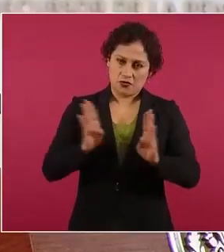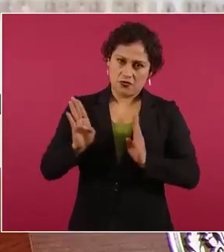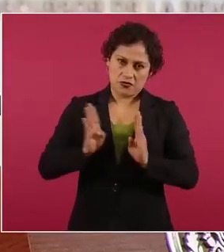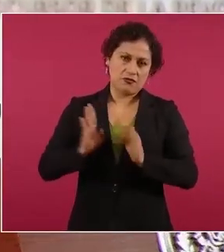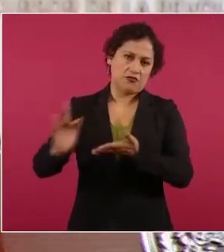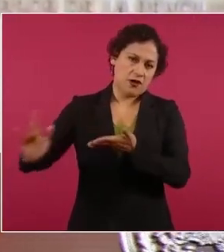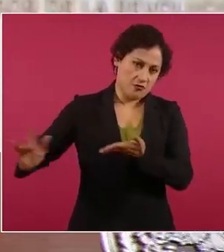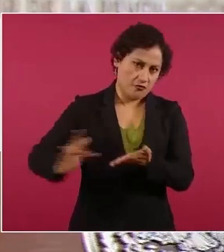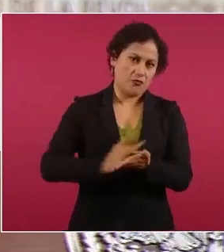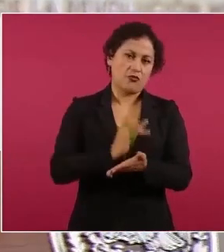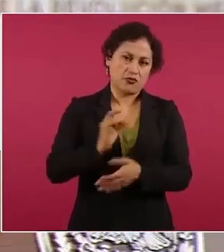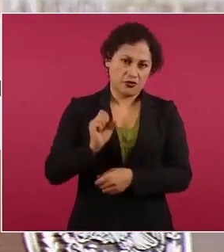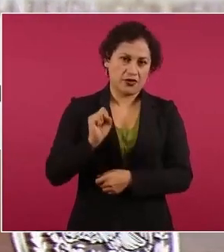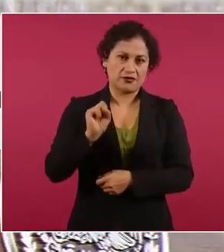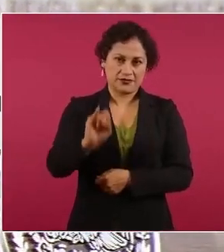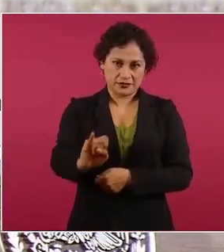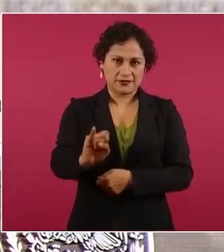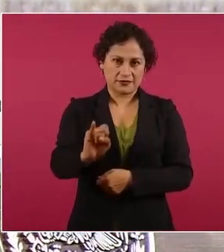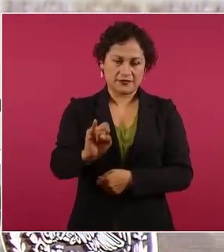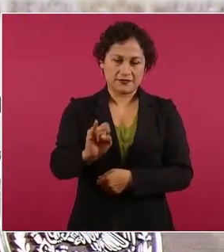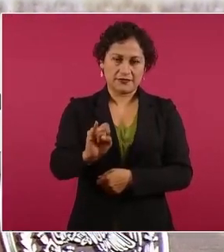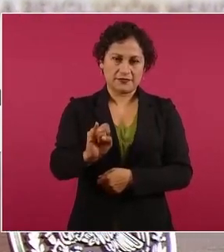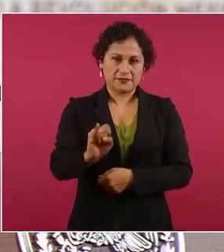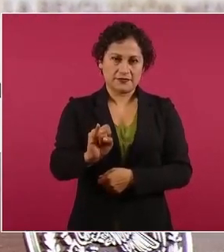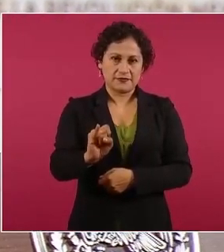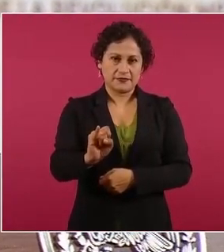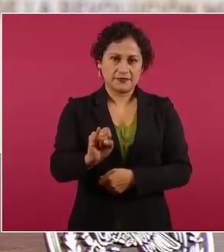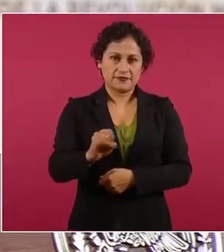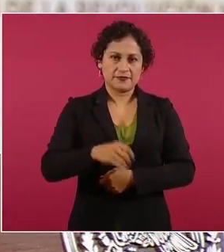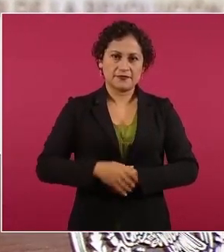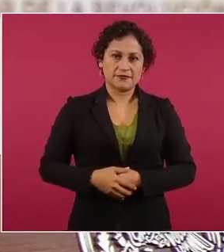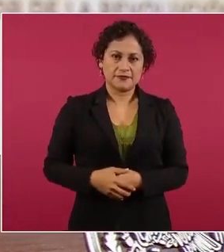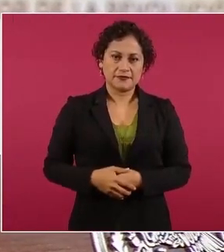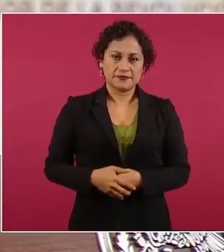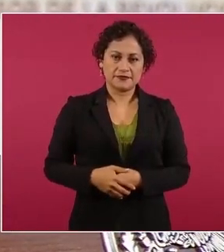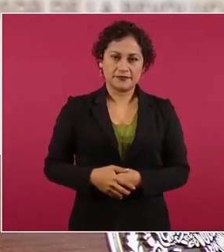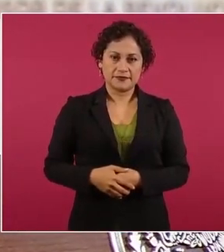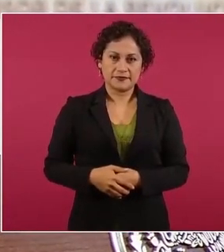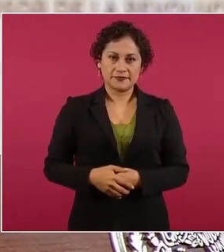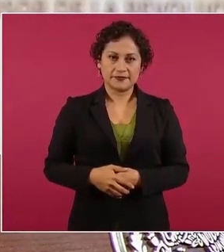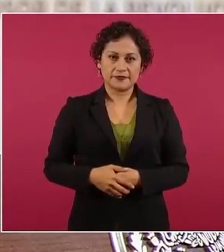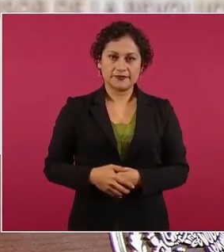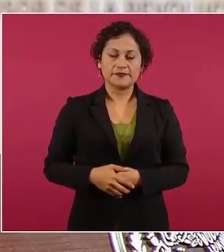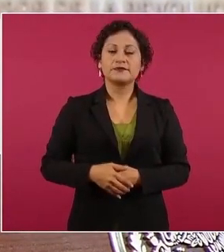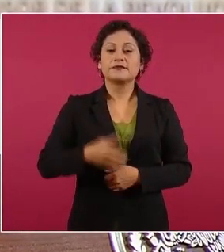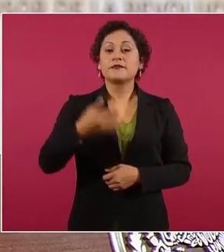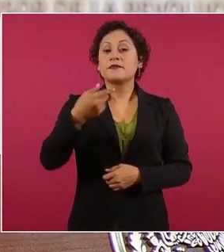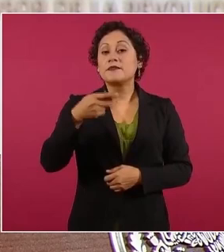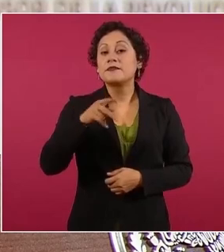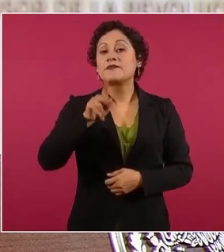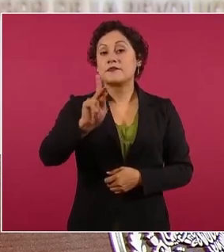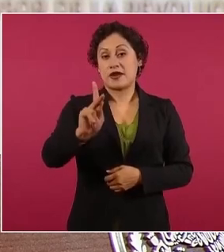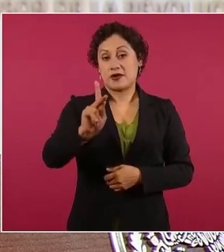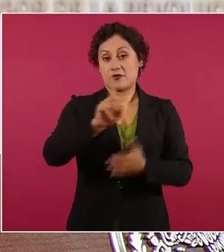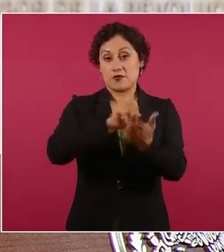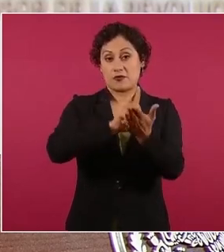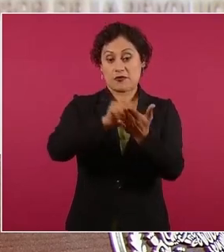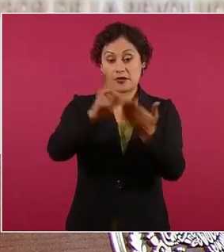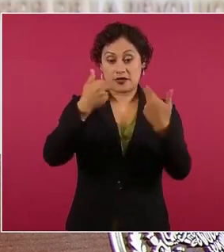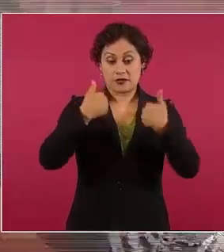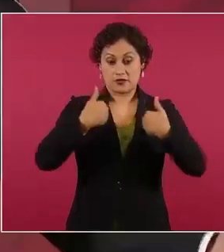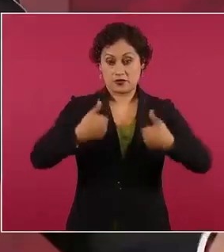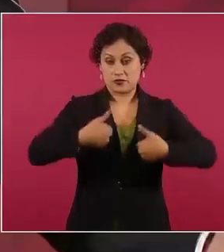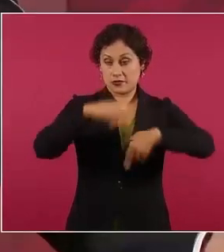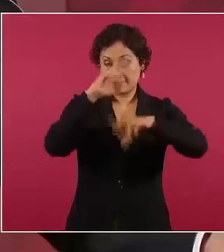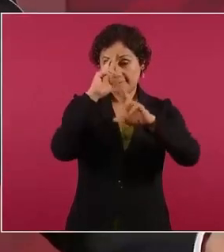requiere que sin violar derechos humanos pues